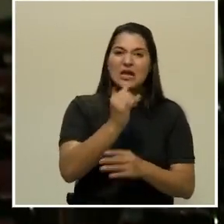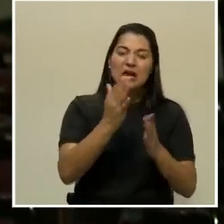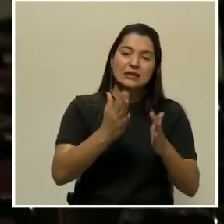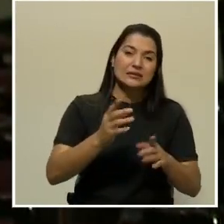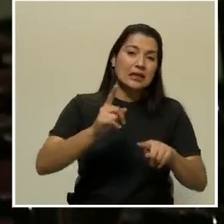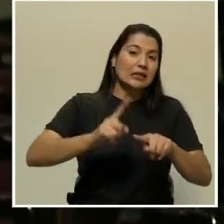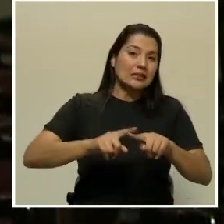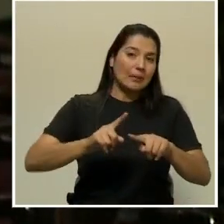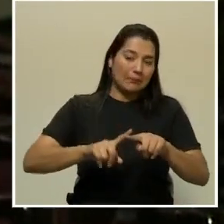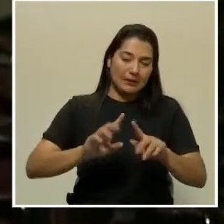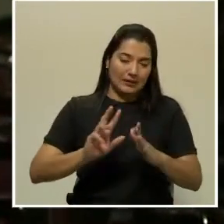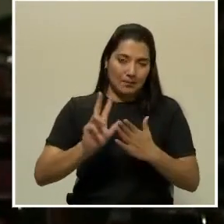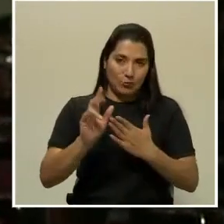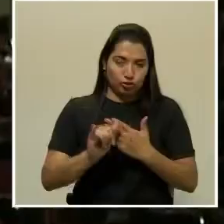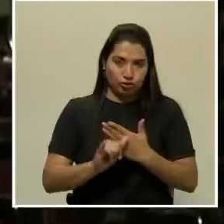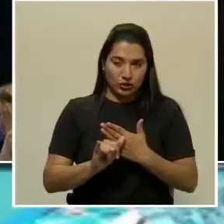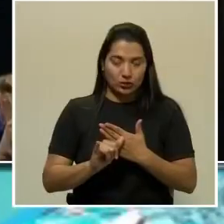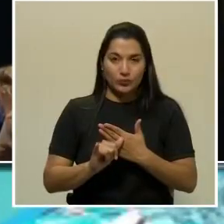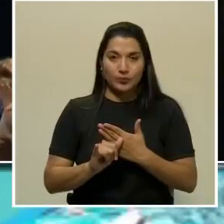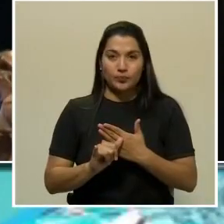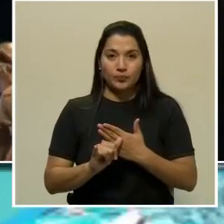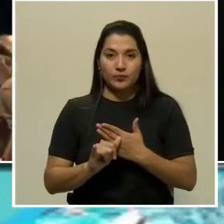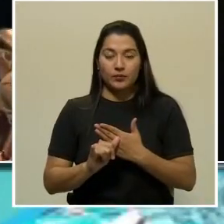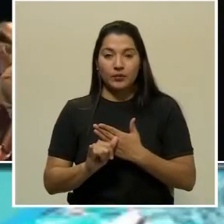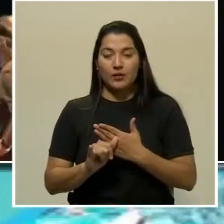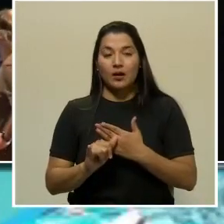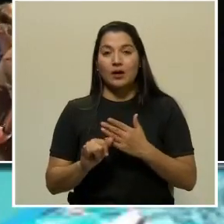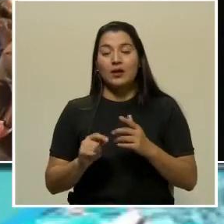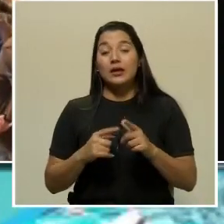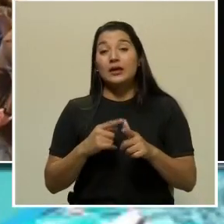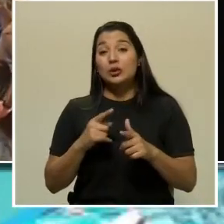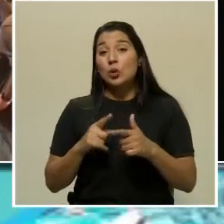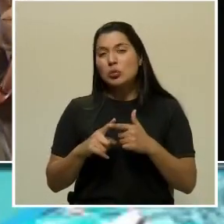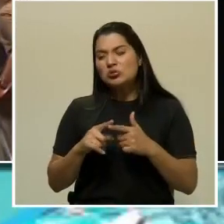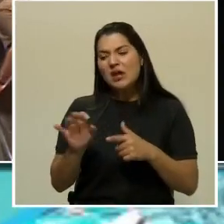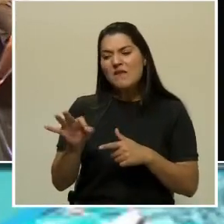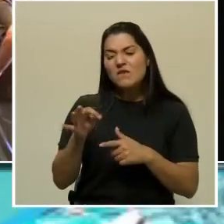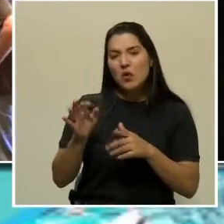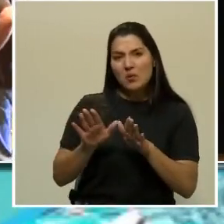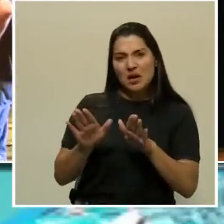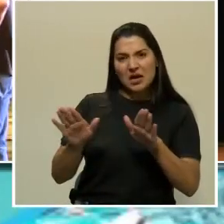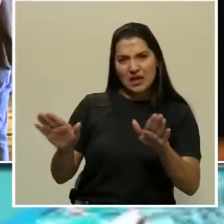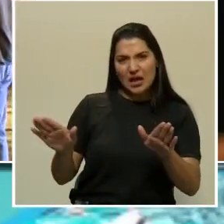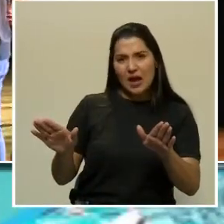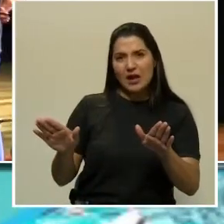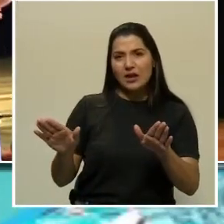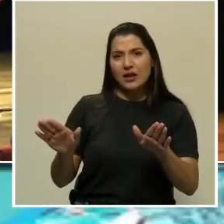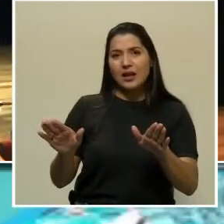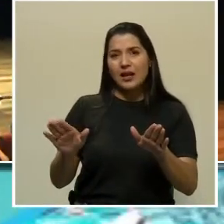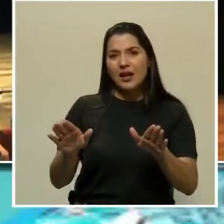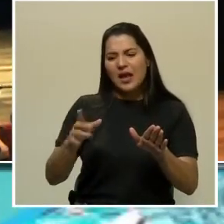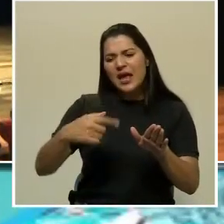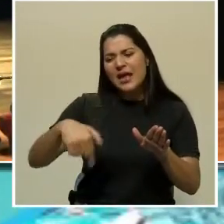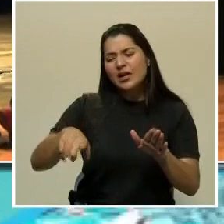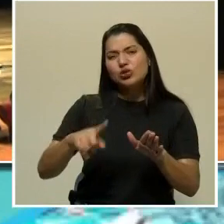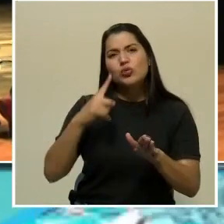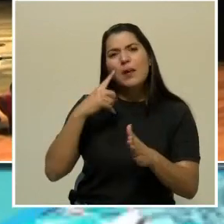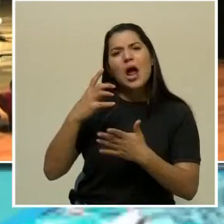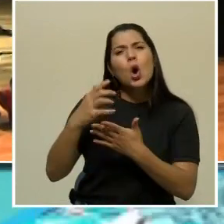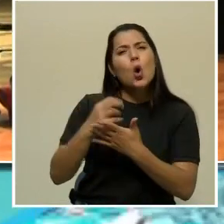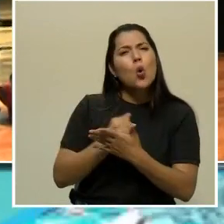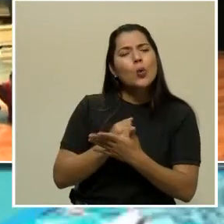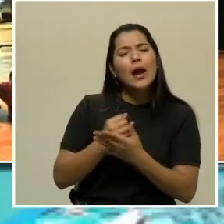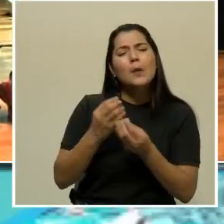que presentaron y, bueno, pues sus cálculos. En general, el artista es muy generoso. Entonces, no mide